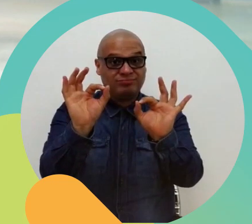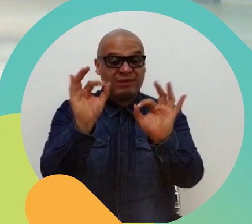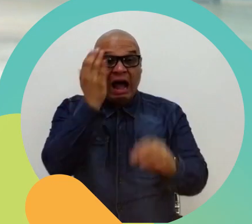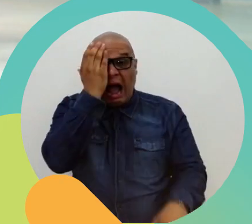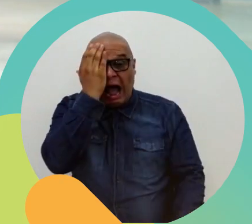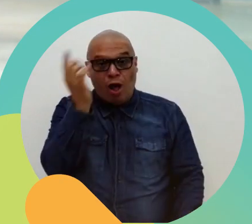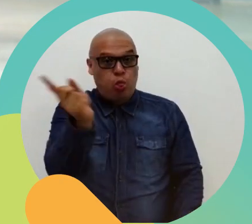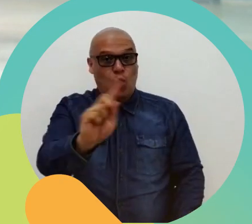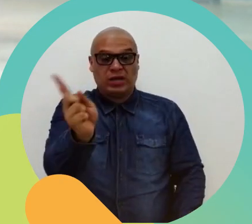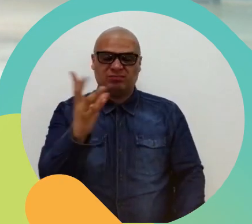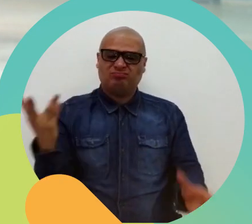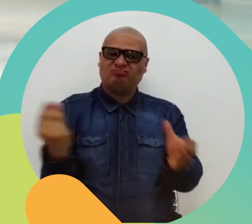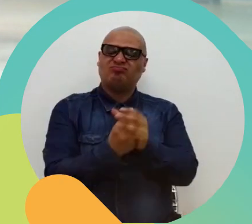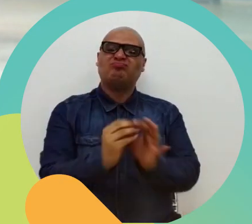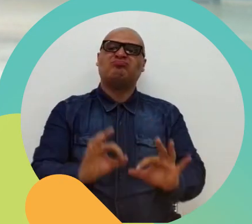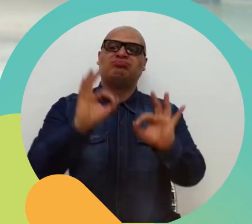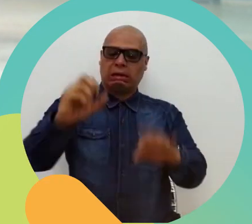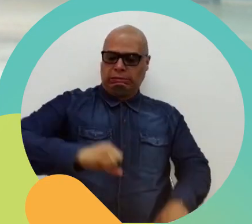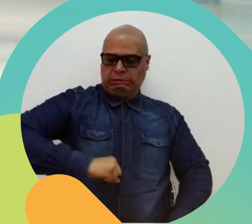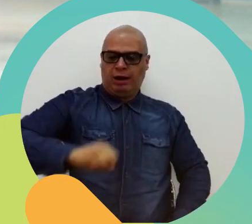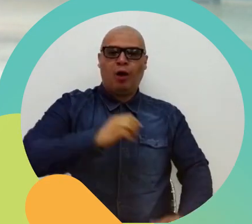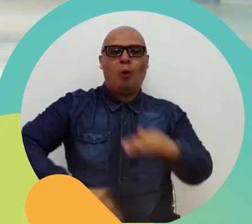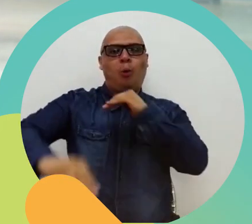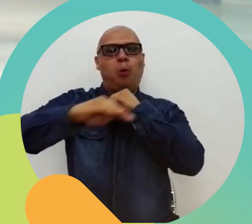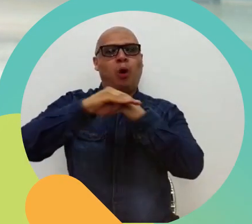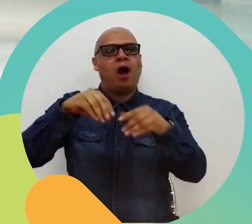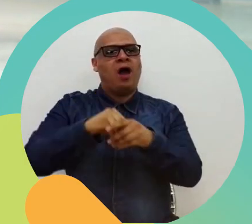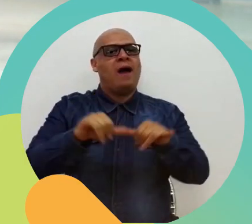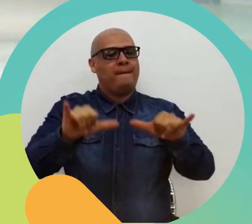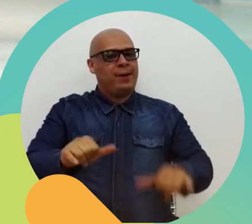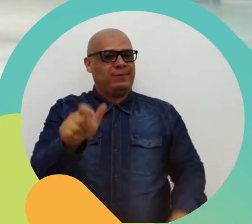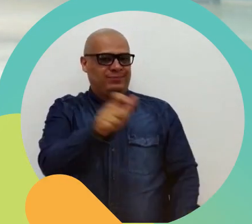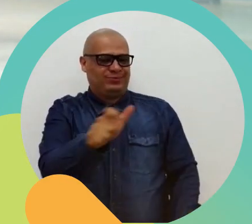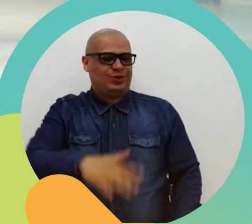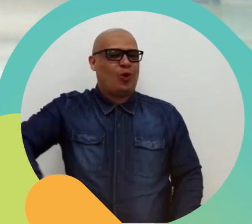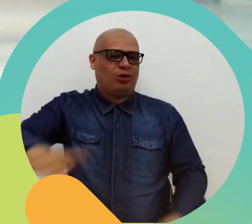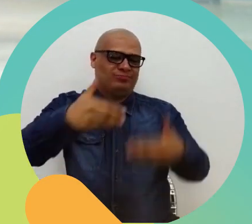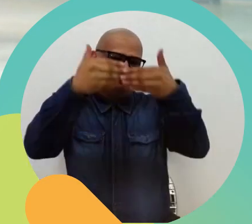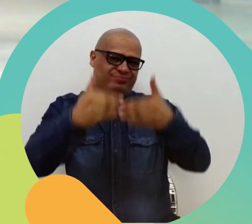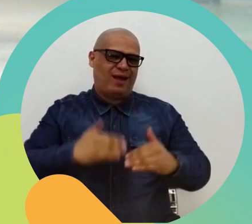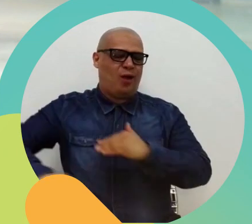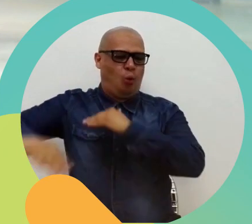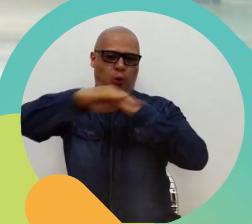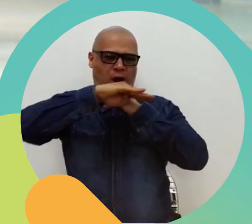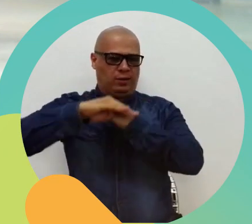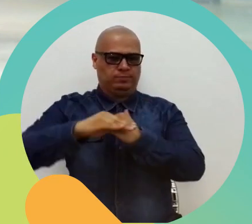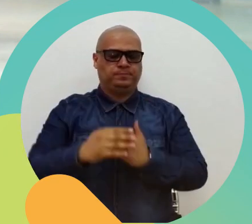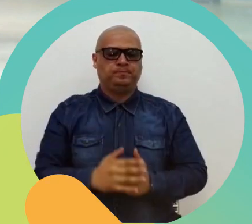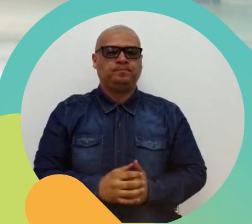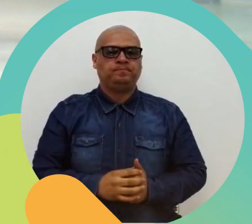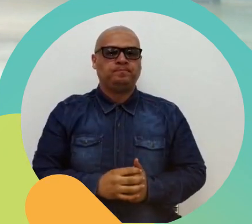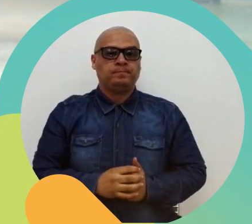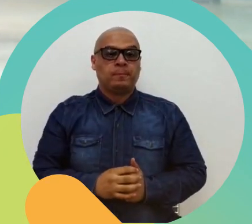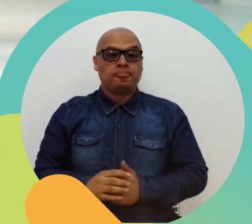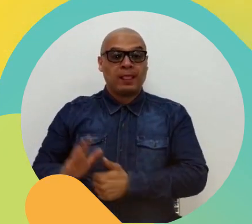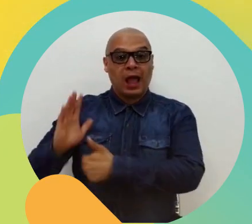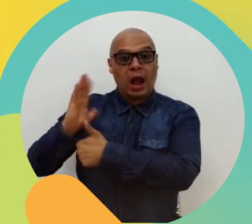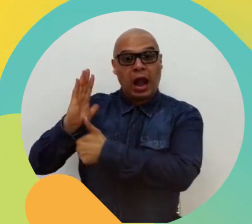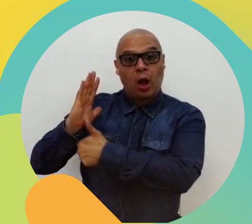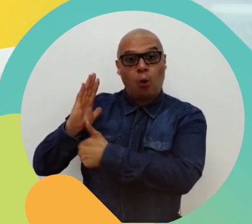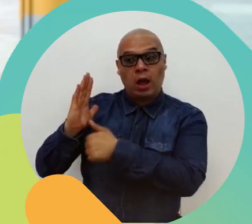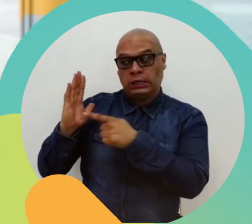inclusión, una educación con calidad, un derecho verdaderamente equitativo e igual a las otras personas.